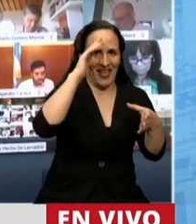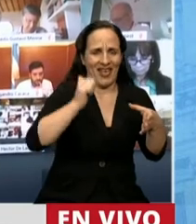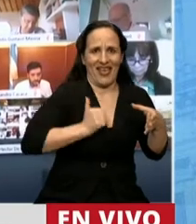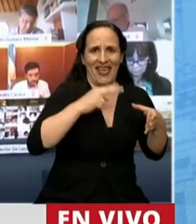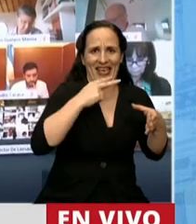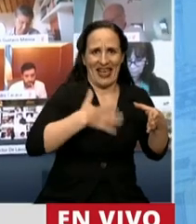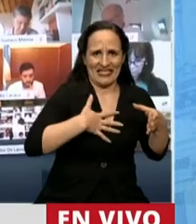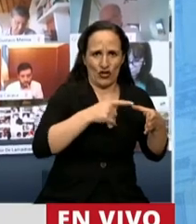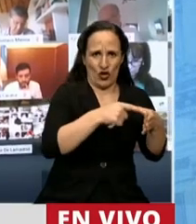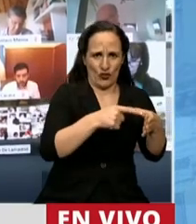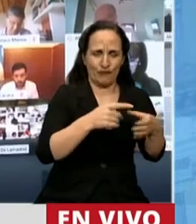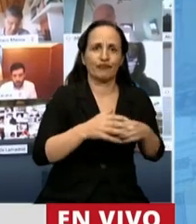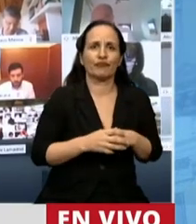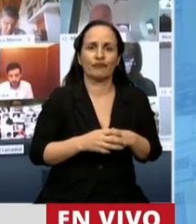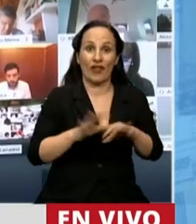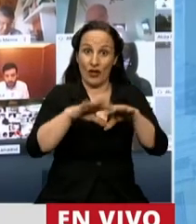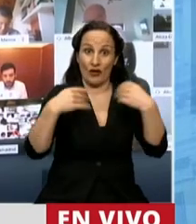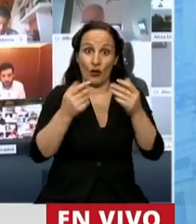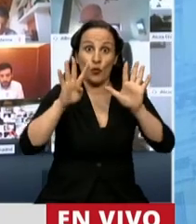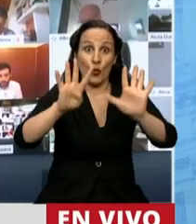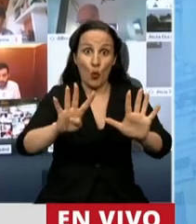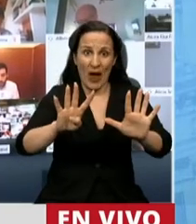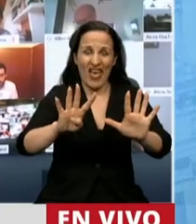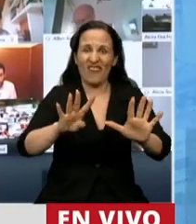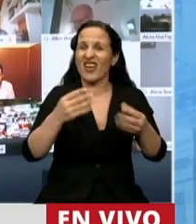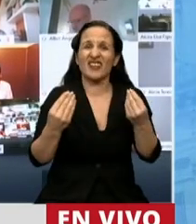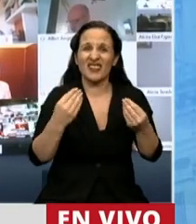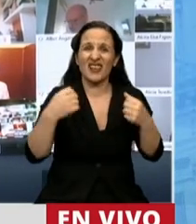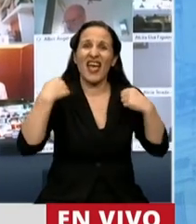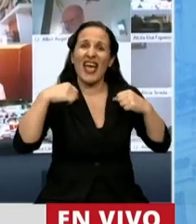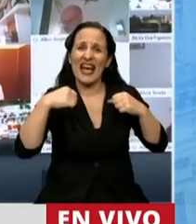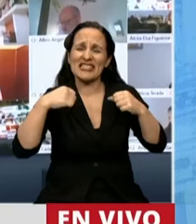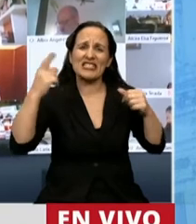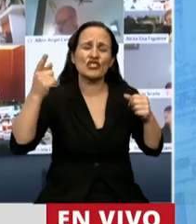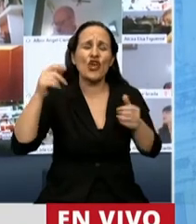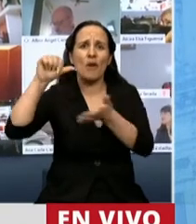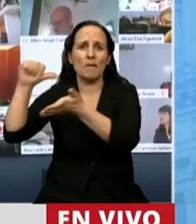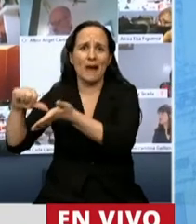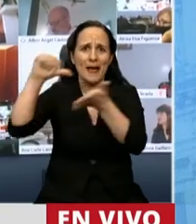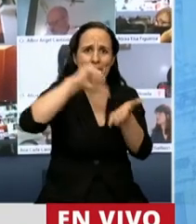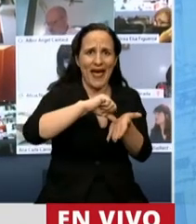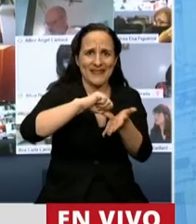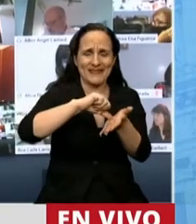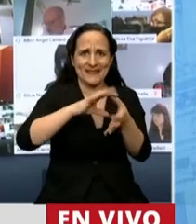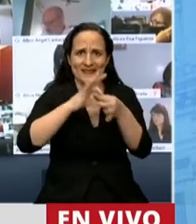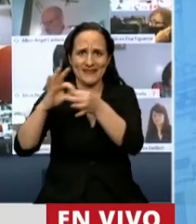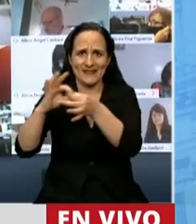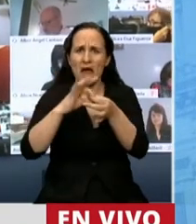Argentino. Nueve de esos ejercicios son ejercicios bilaterales realizados con los países